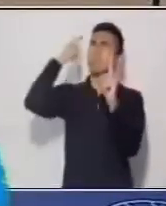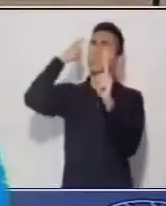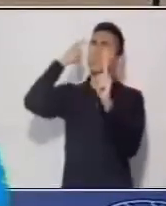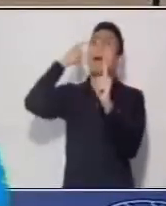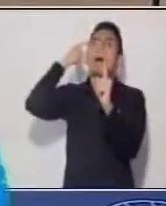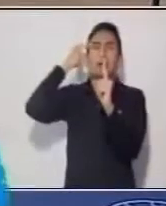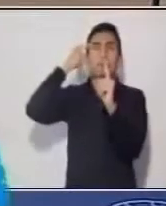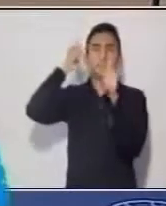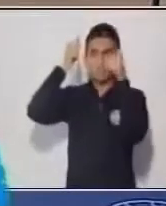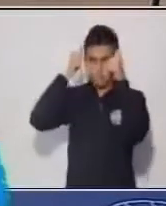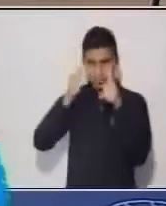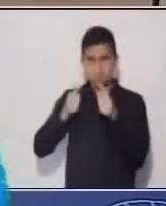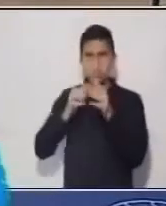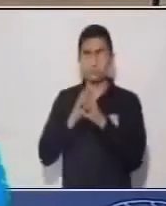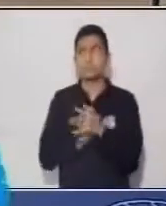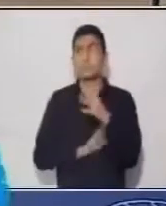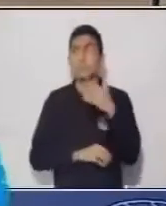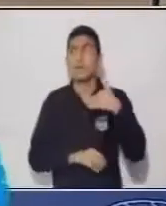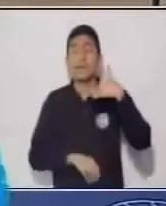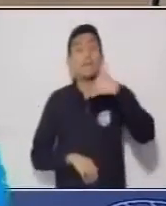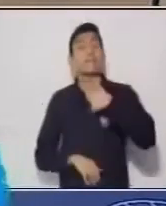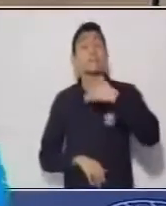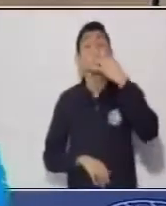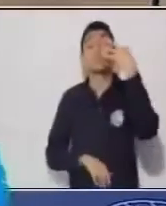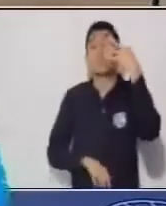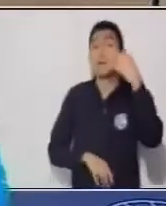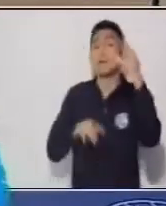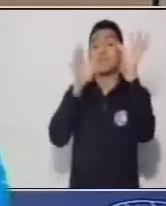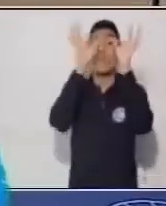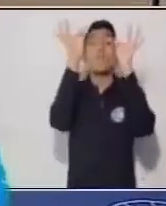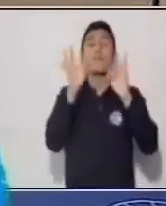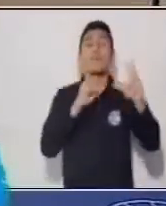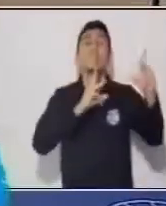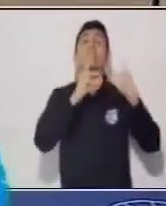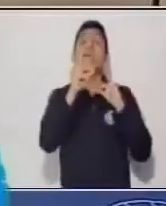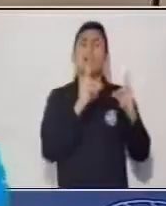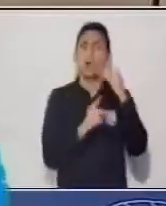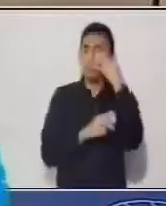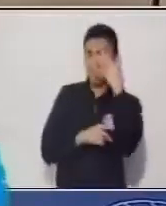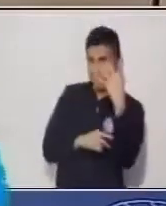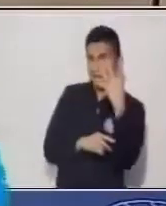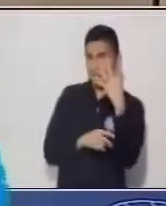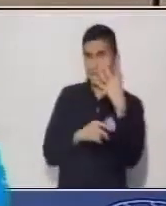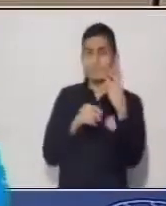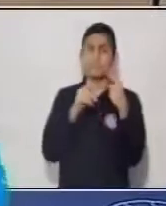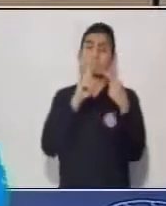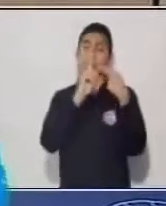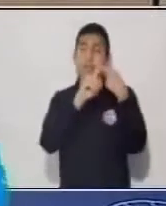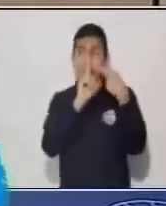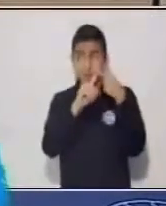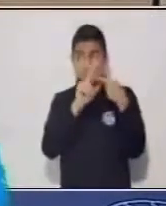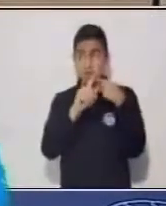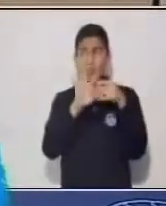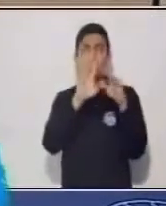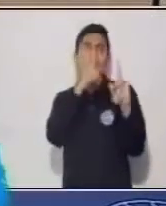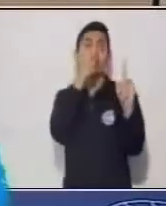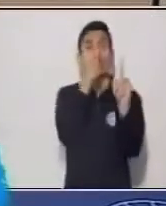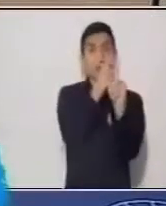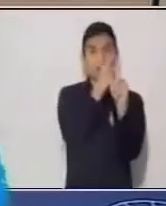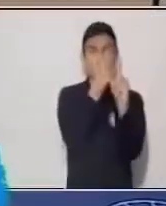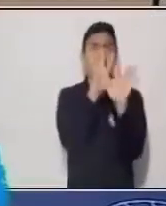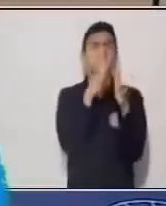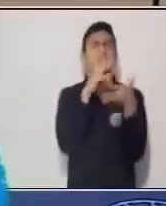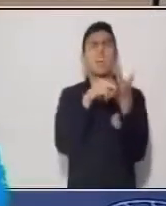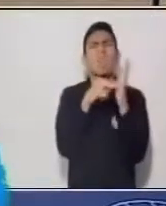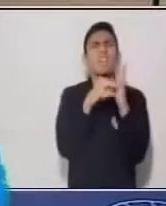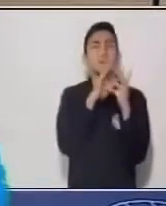tenemos tres tipos de diálogo que vamos a encontrar siempre en los textos tenemos el diálogo directo lo